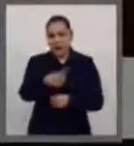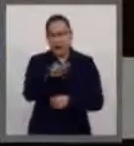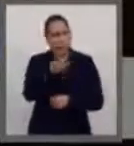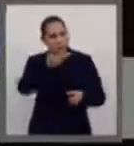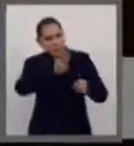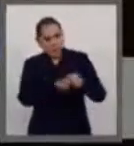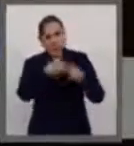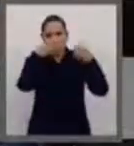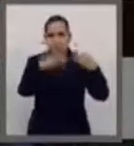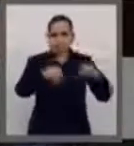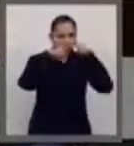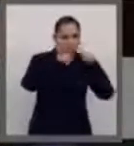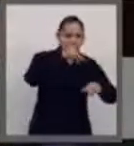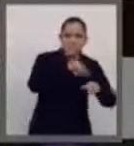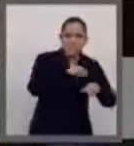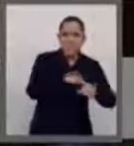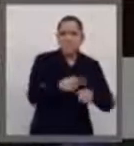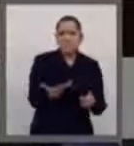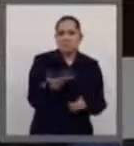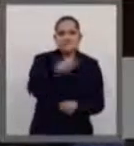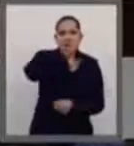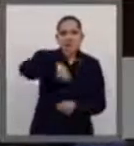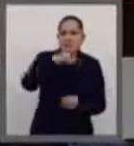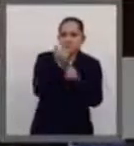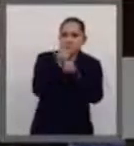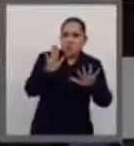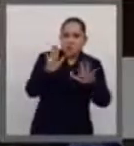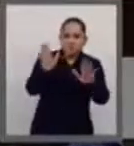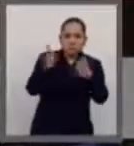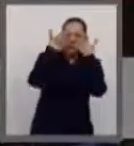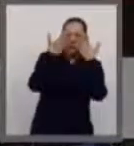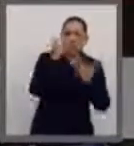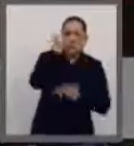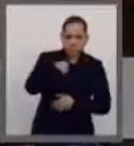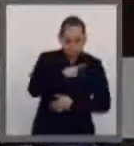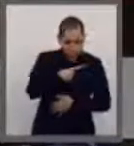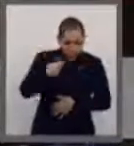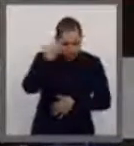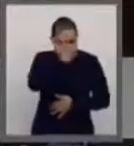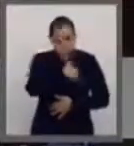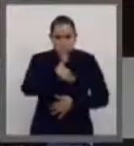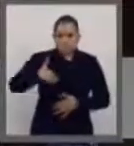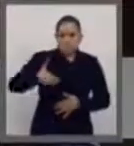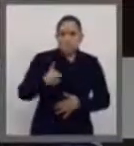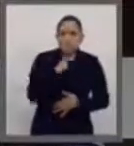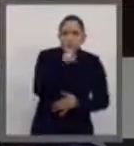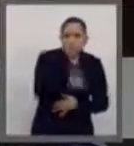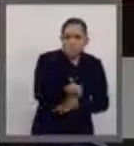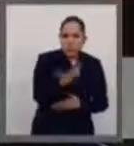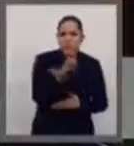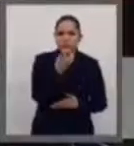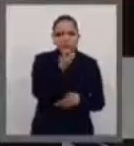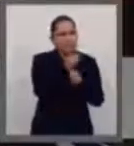poca sensibilización para la detención. Aunque reduce en cierta medida el riesgo,